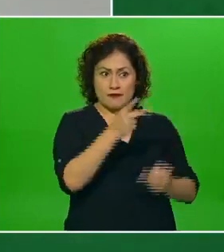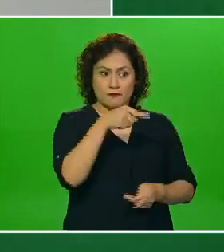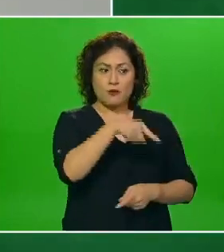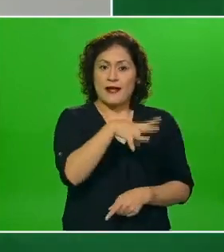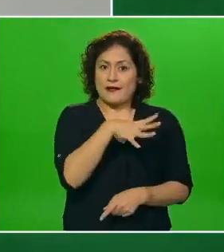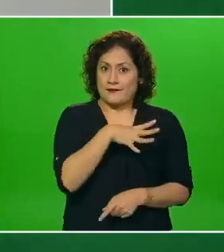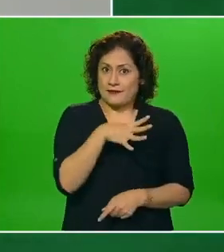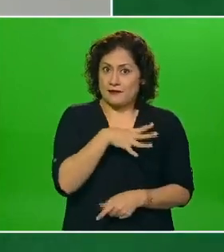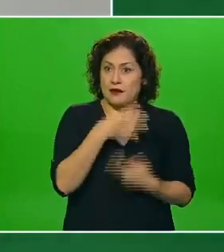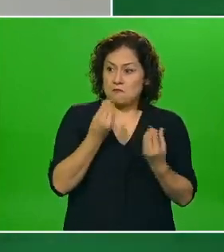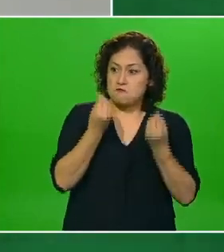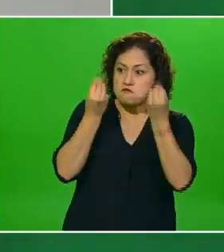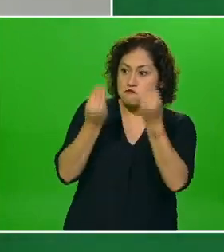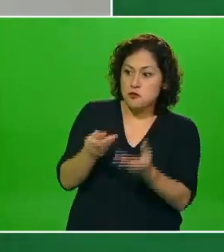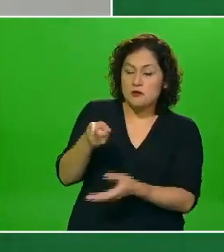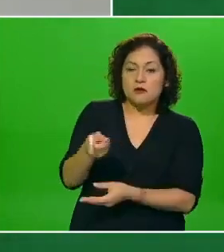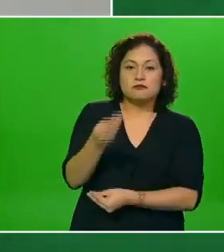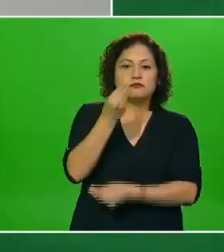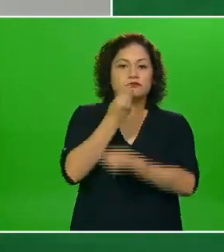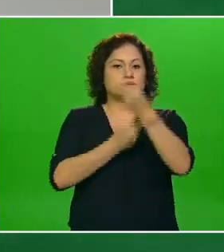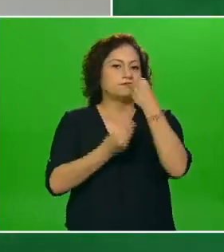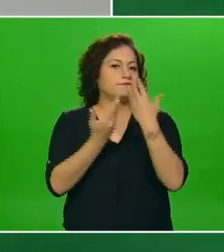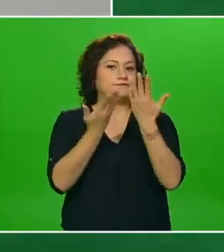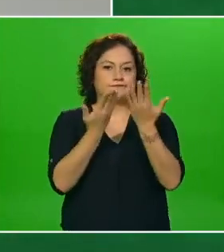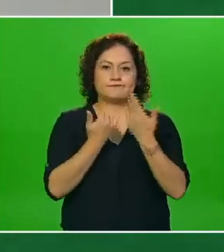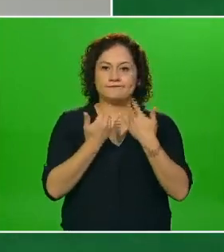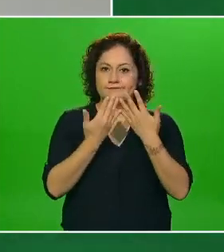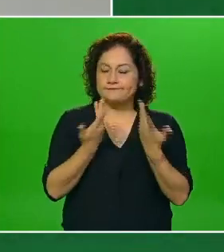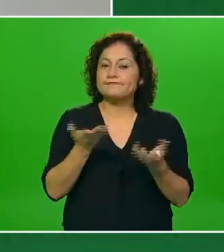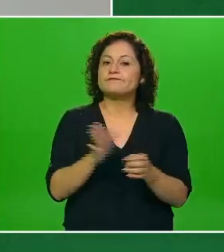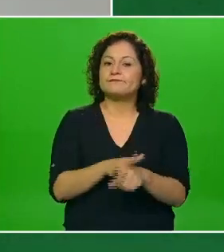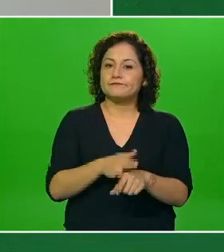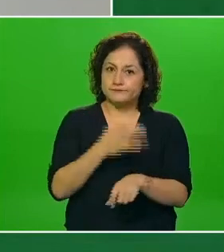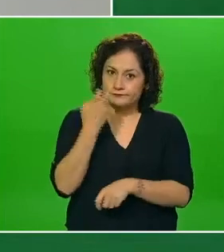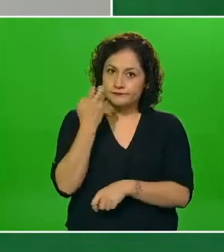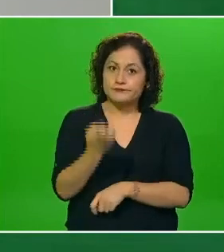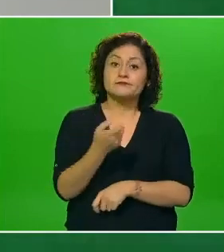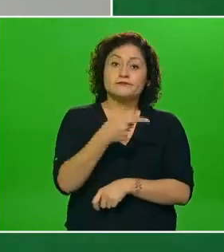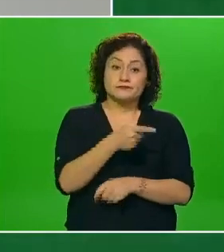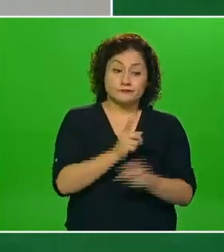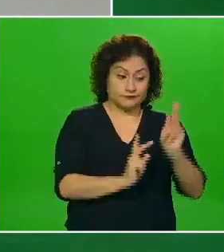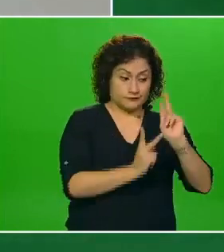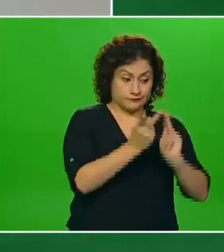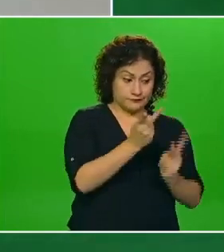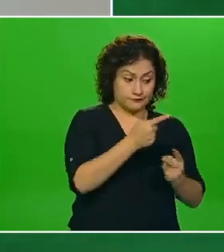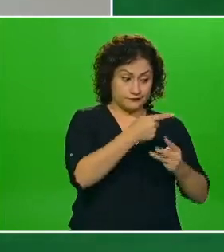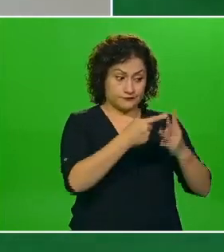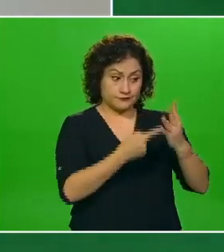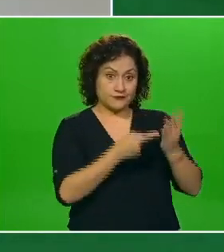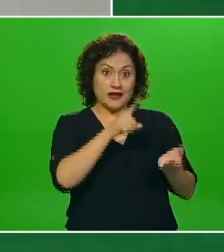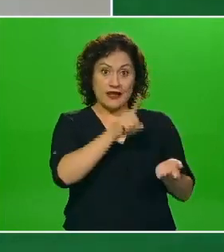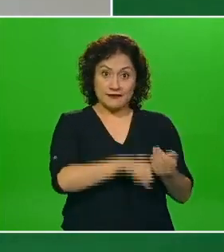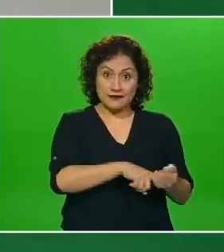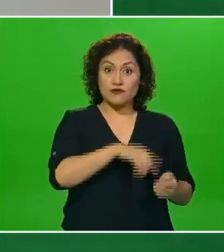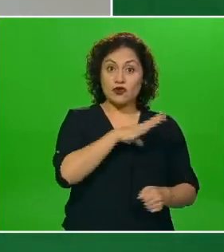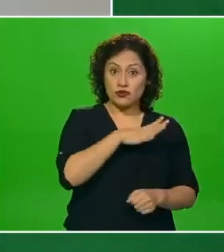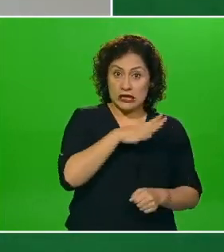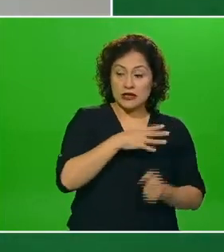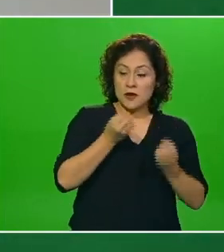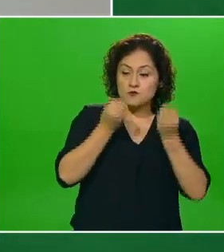directos de la naturaleza que protegen la salud y permiten su adecuado desarrollo entonces